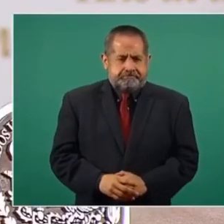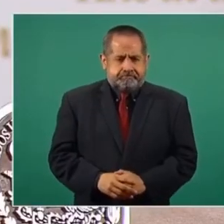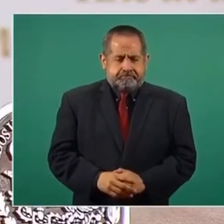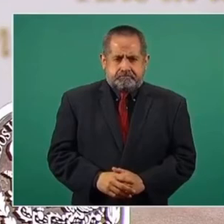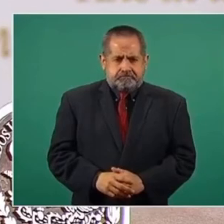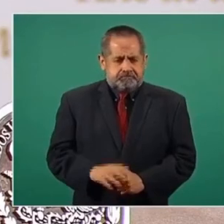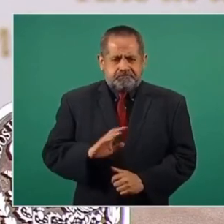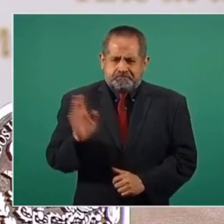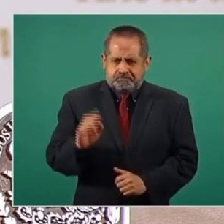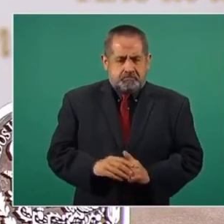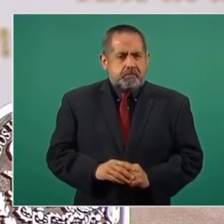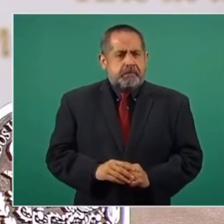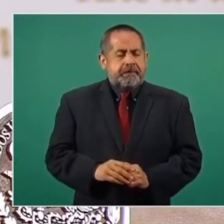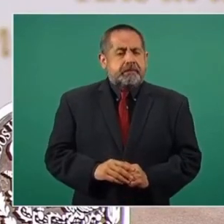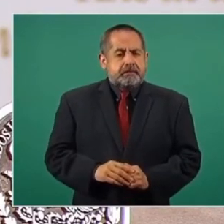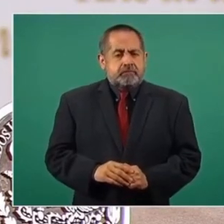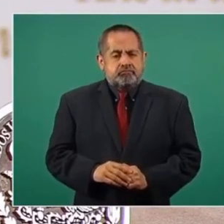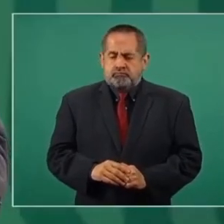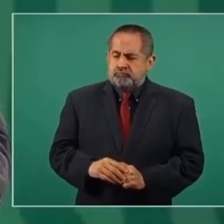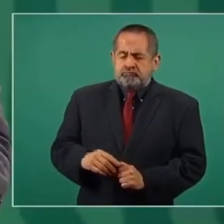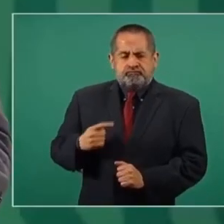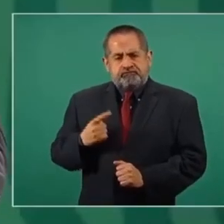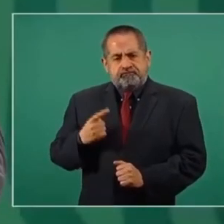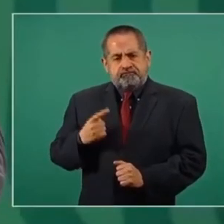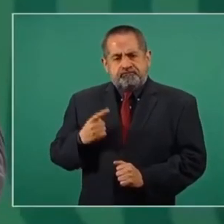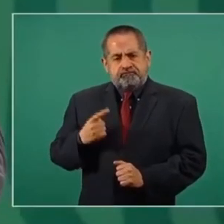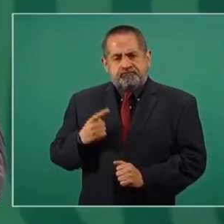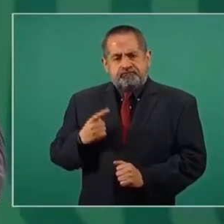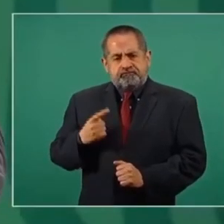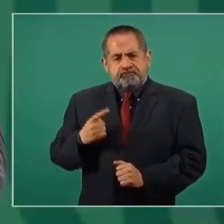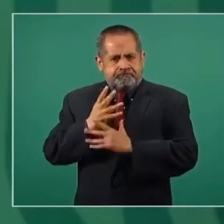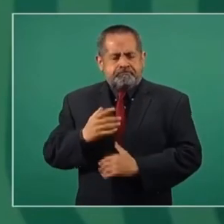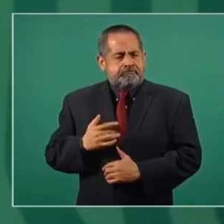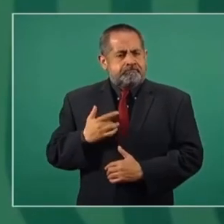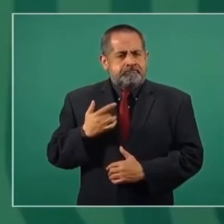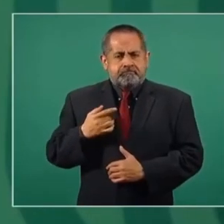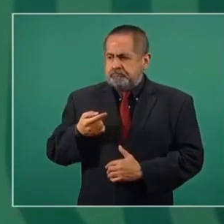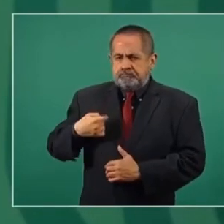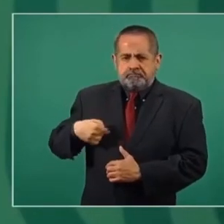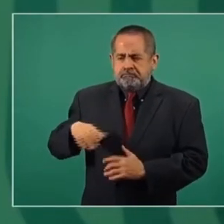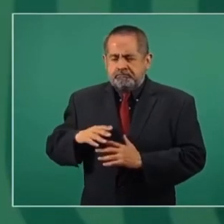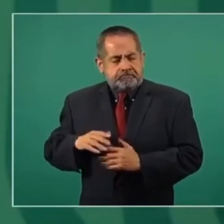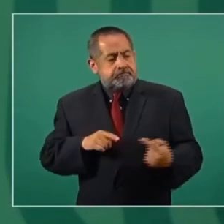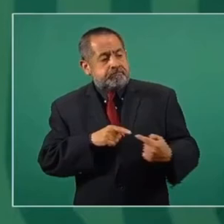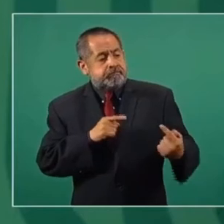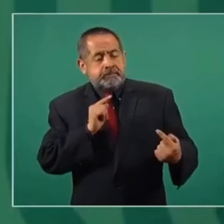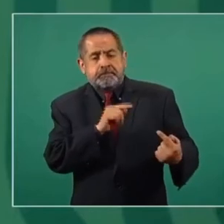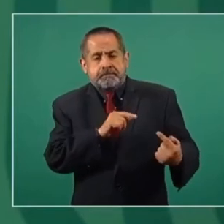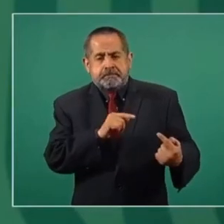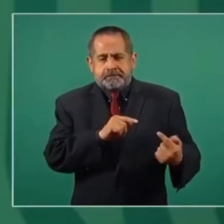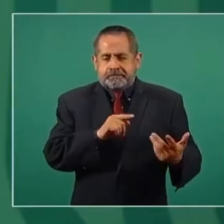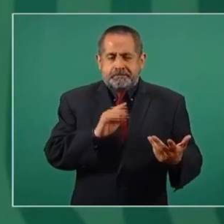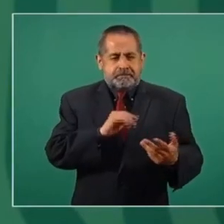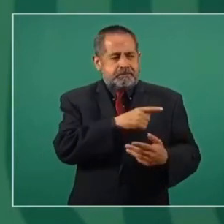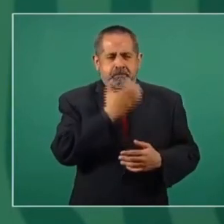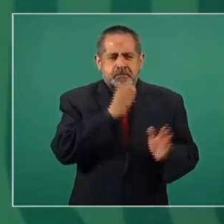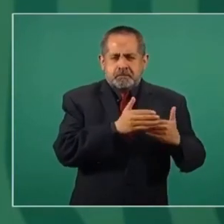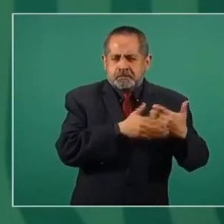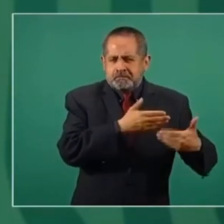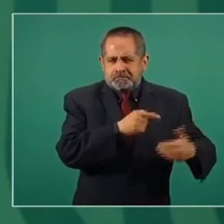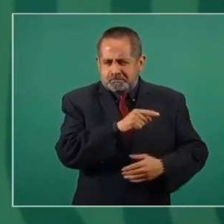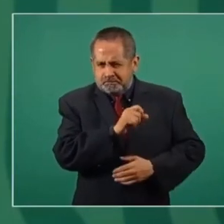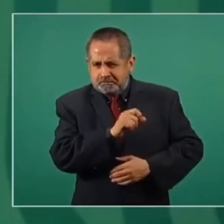La doctrina verdadera y a lo mejor la única de nuestros opositores, sobre todo de los conservadores,